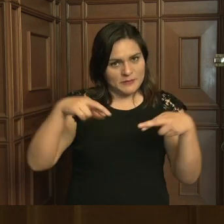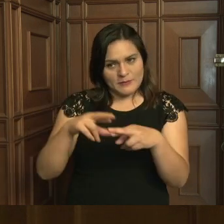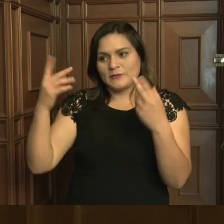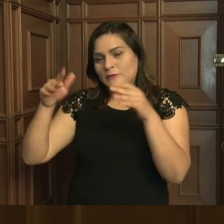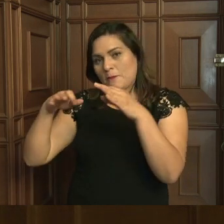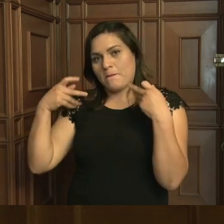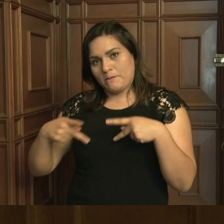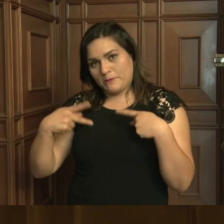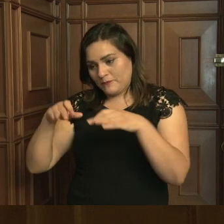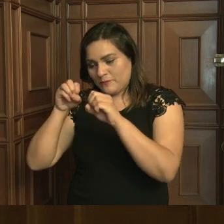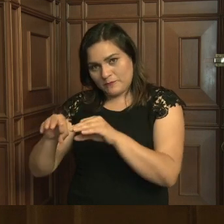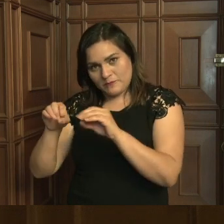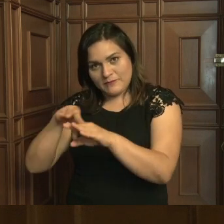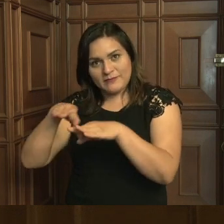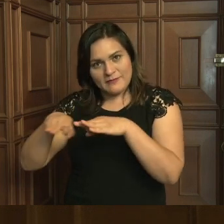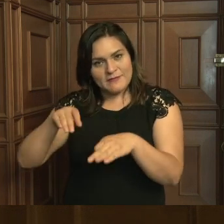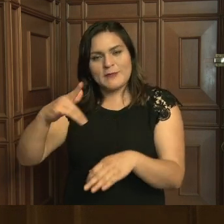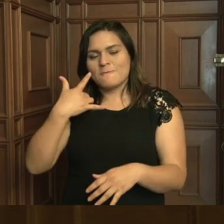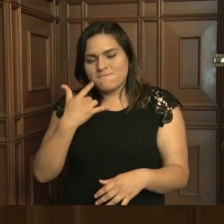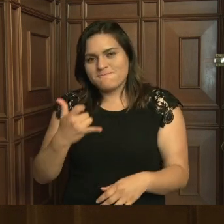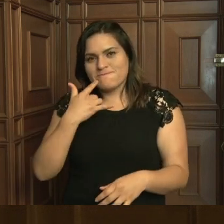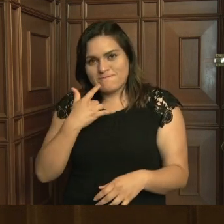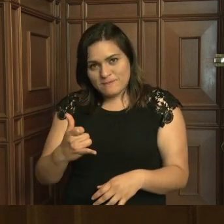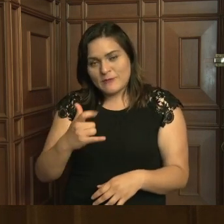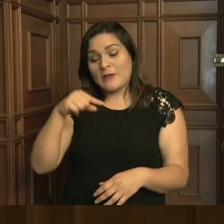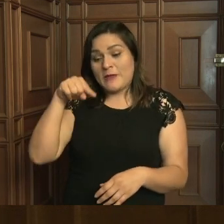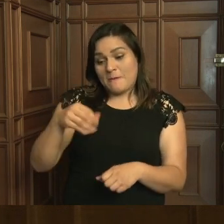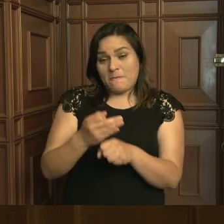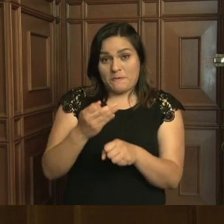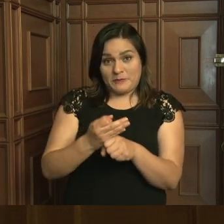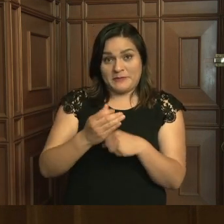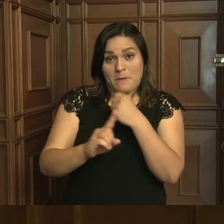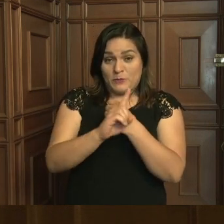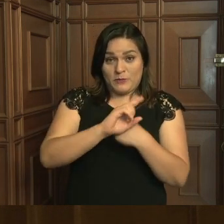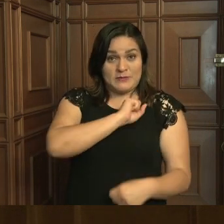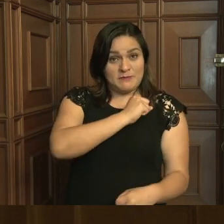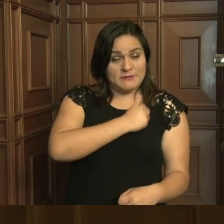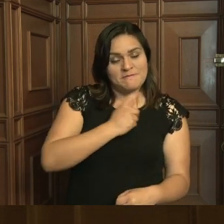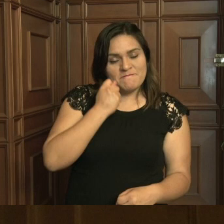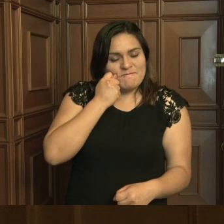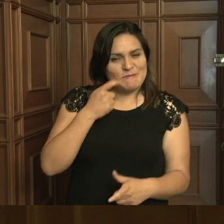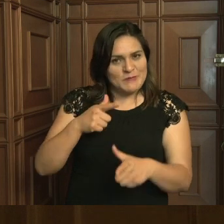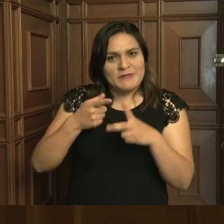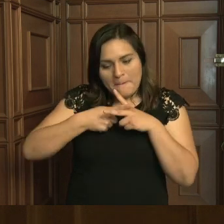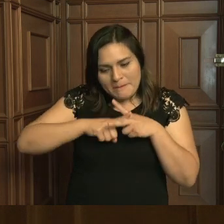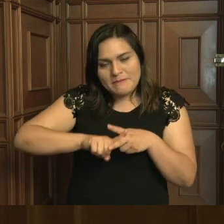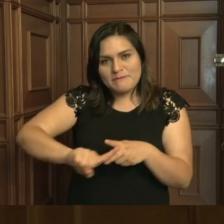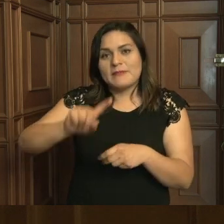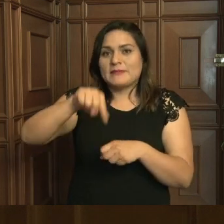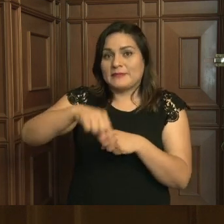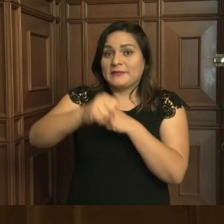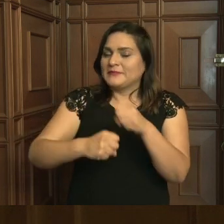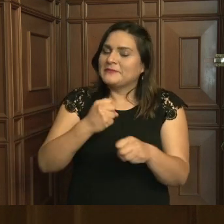los maestros y administrativos que han dado su gran esfuerzo para que, a pesar de esta situación de pandemia, podamos iniciar el